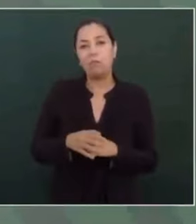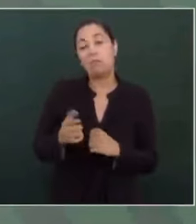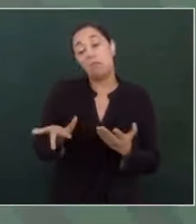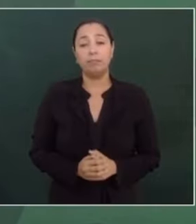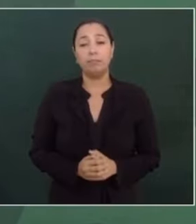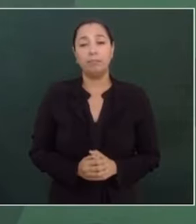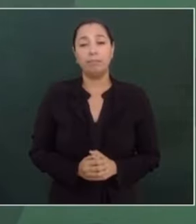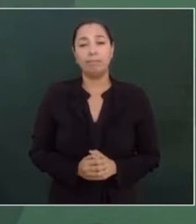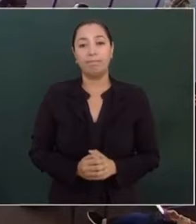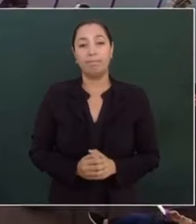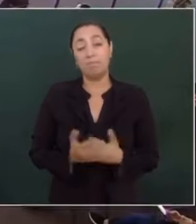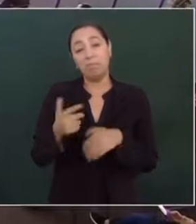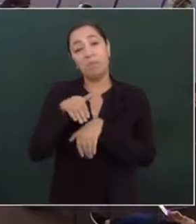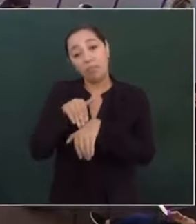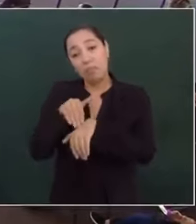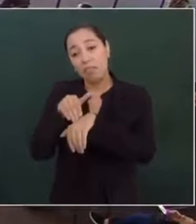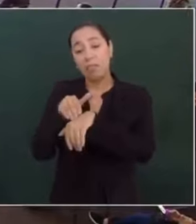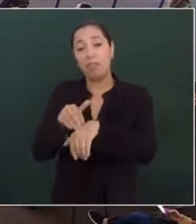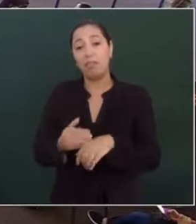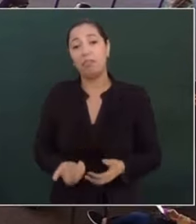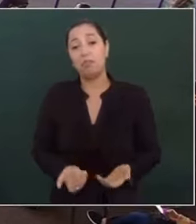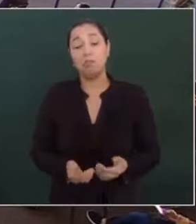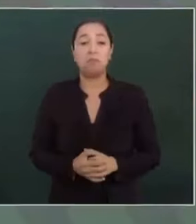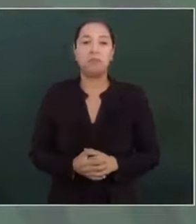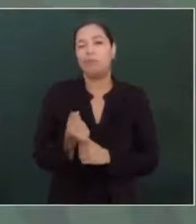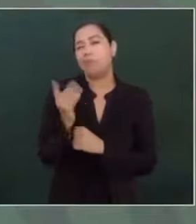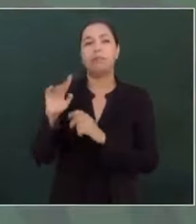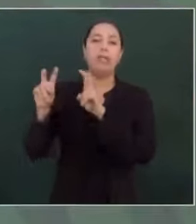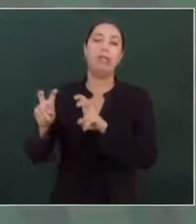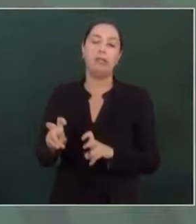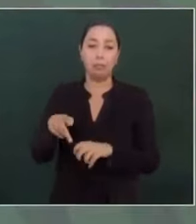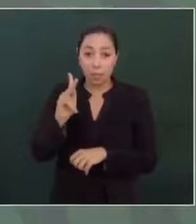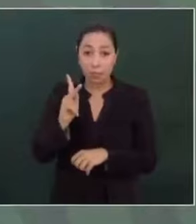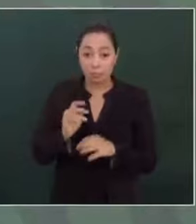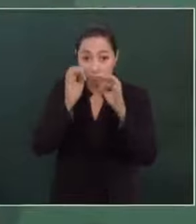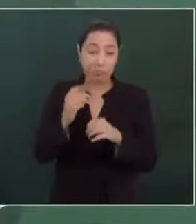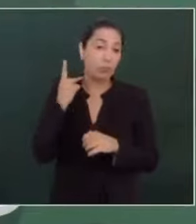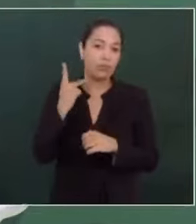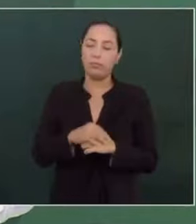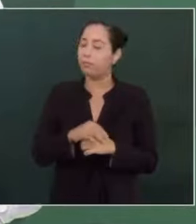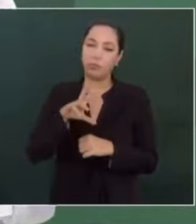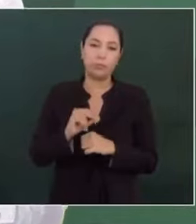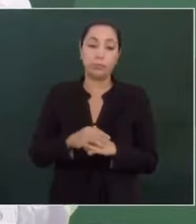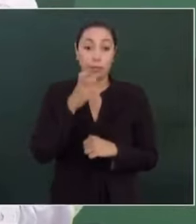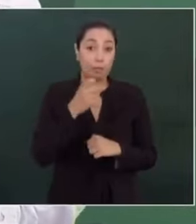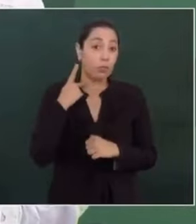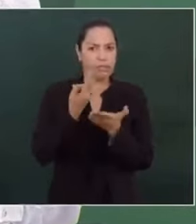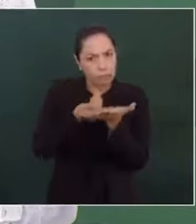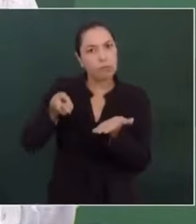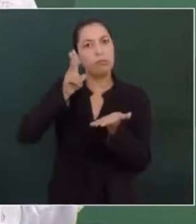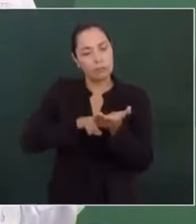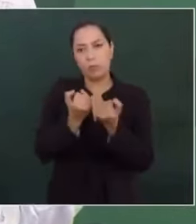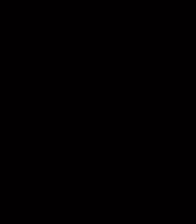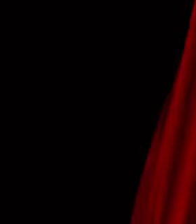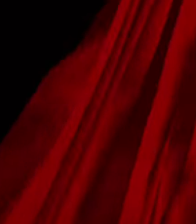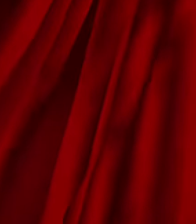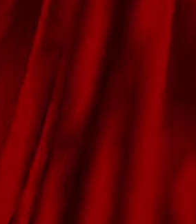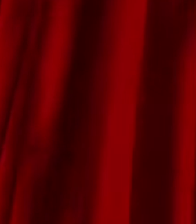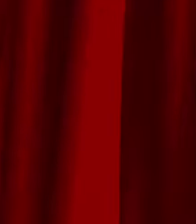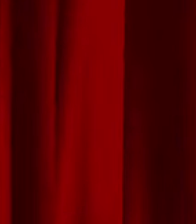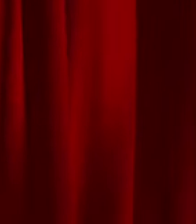lambiscón, achichincle. Cualquier cosa, menos política. La política es un noble oficio. Es como el periodismo.